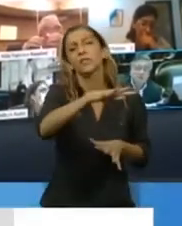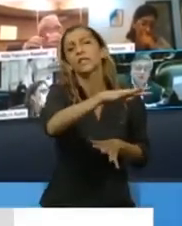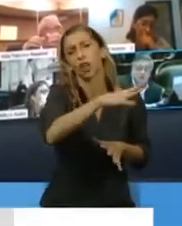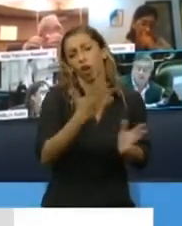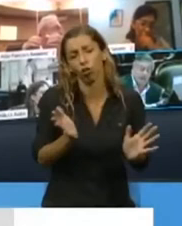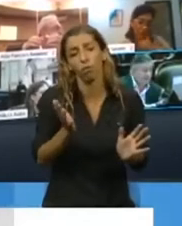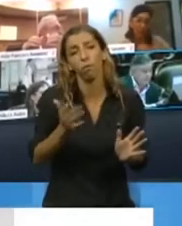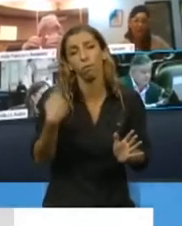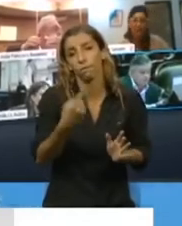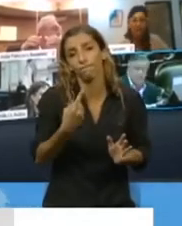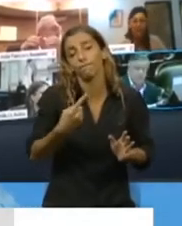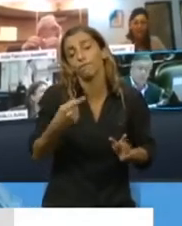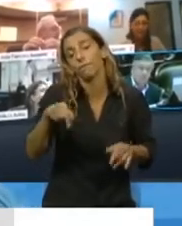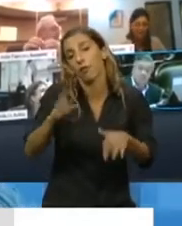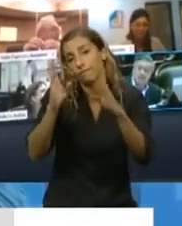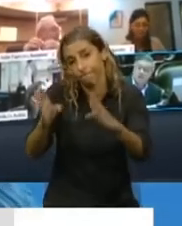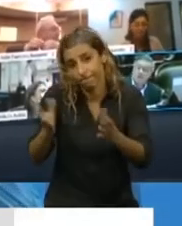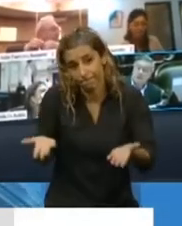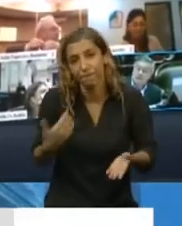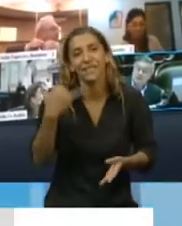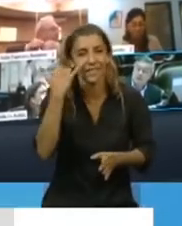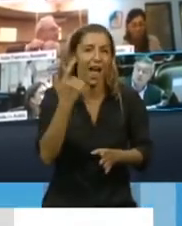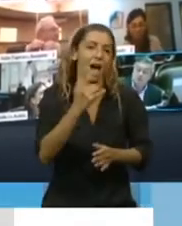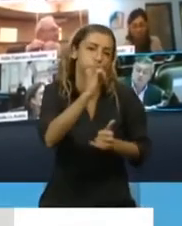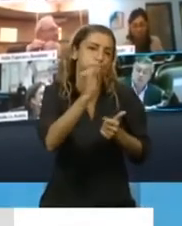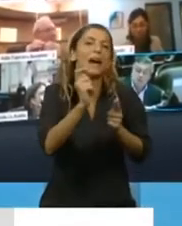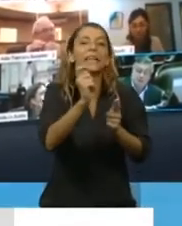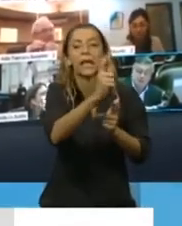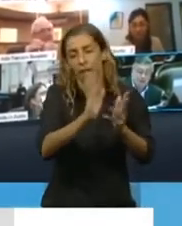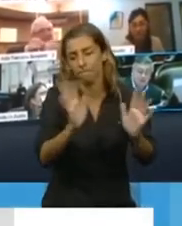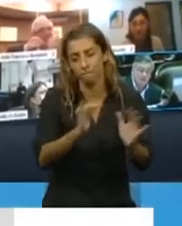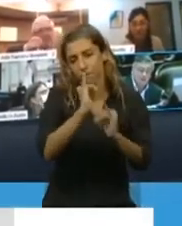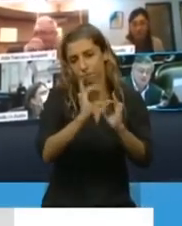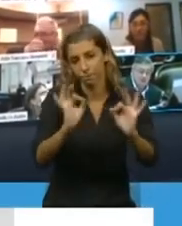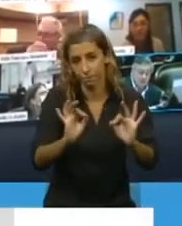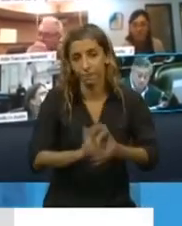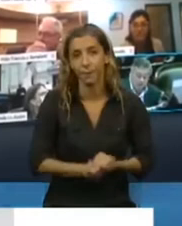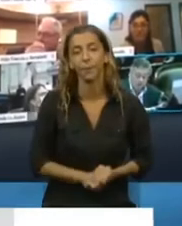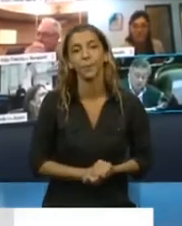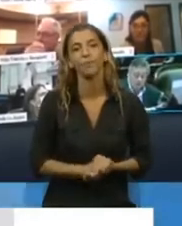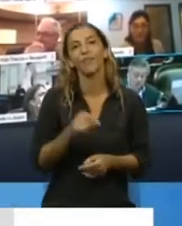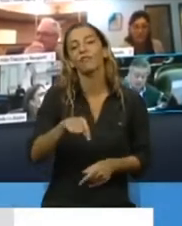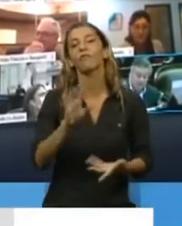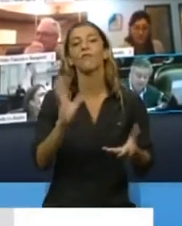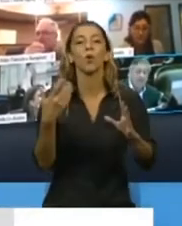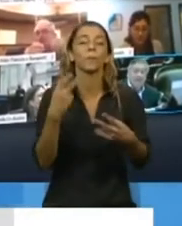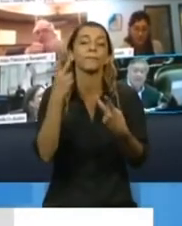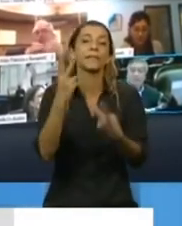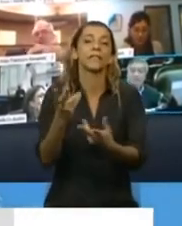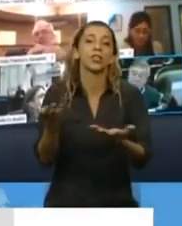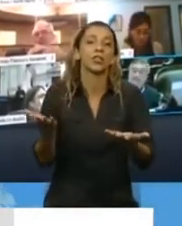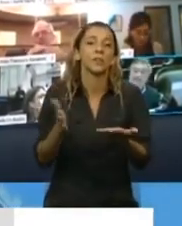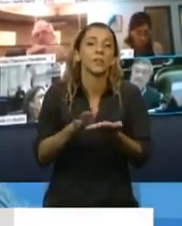mencionados que son conocidos por los señores legisladores. Por supuesto que esto es un paliativo, pero esa gente fue la que